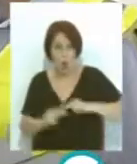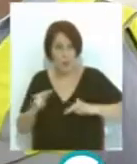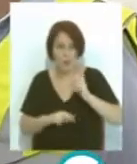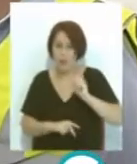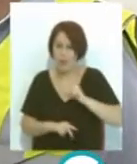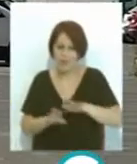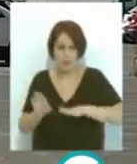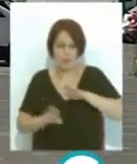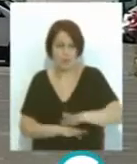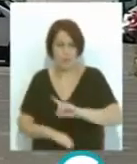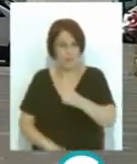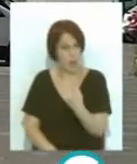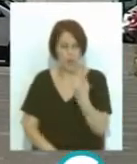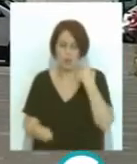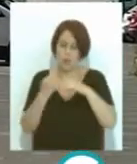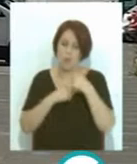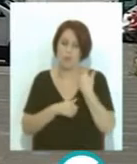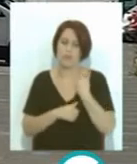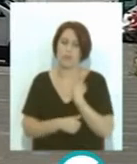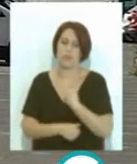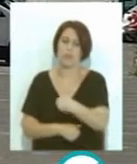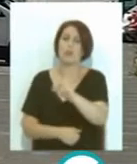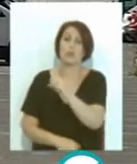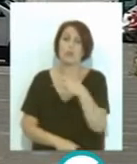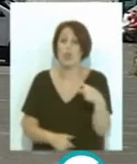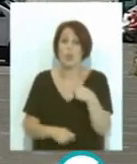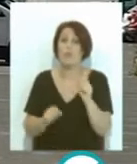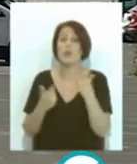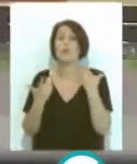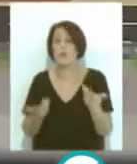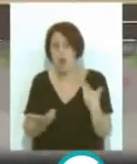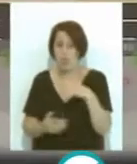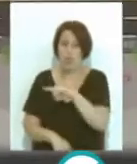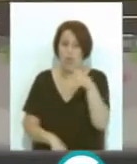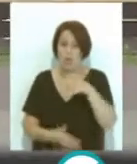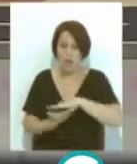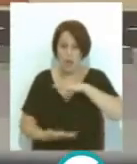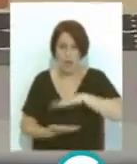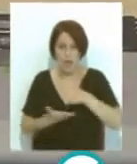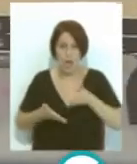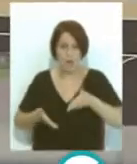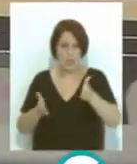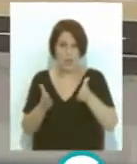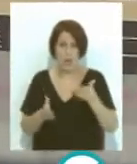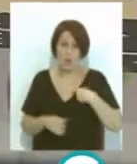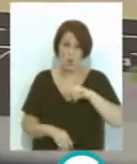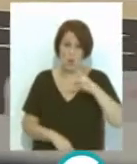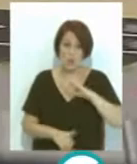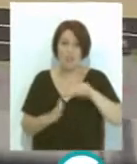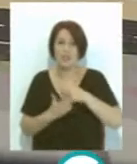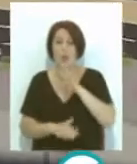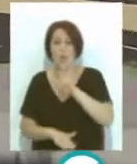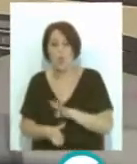solo el primer paso de una amplia actuación que dará como resultado la duplicación de la capacidad de la avenida pasando de dos a cuatro